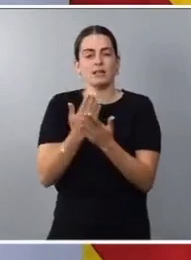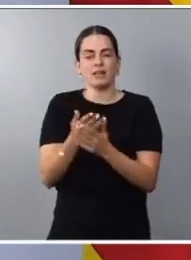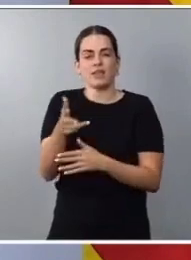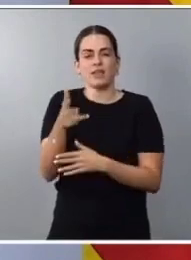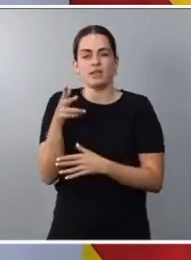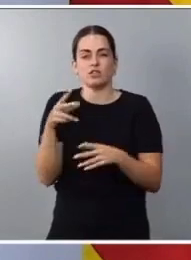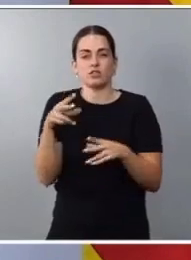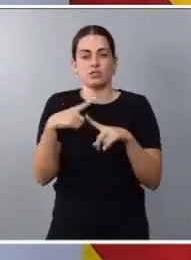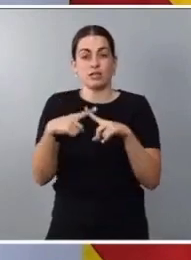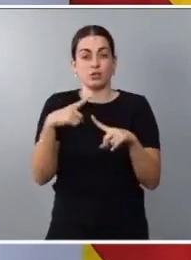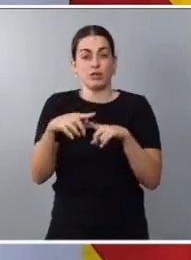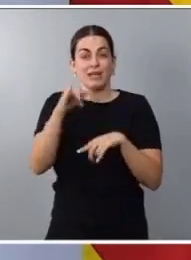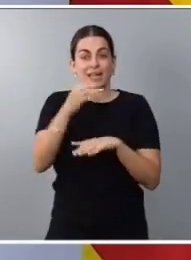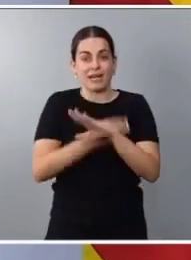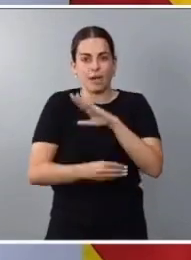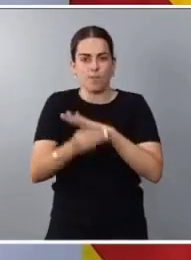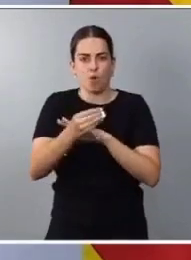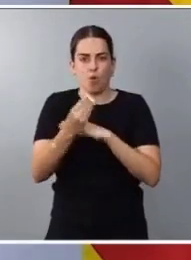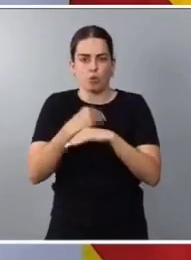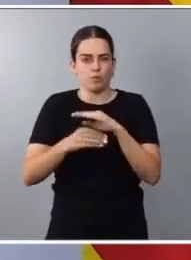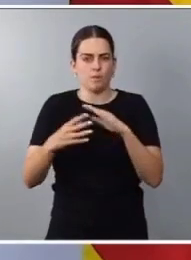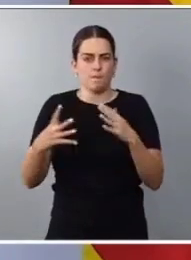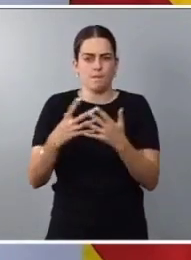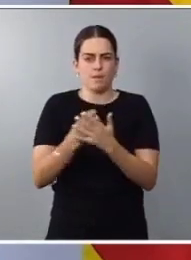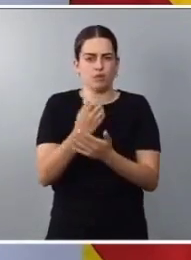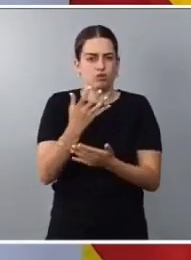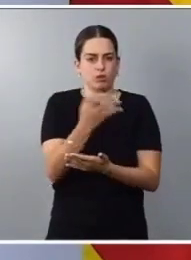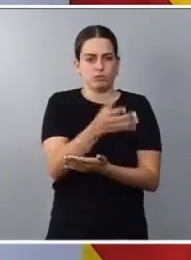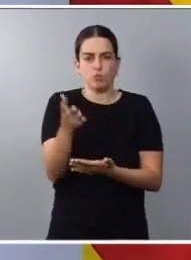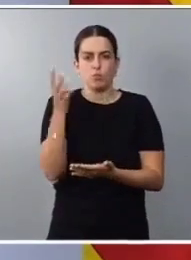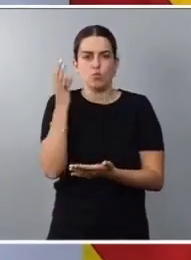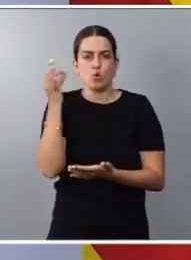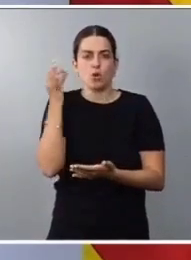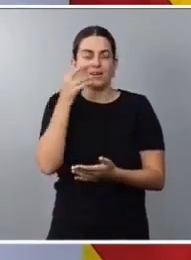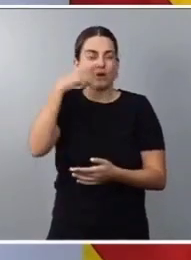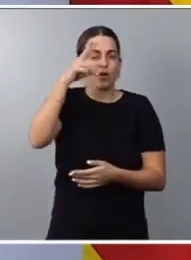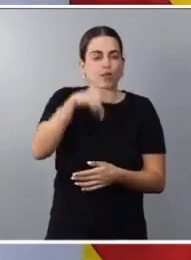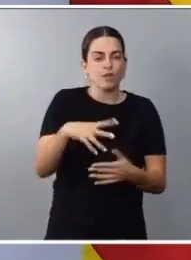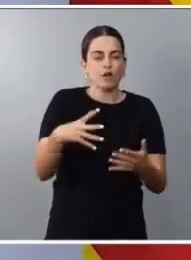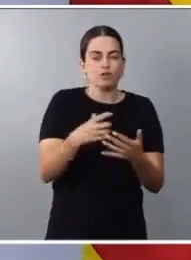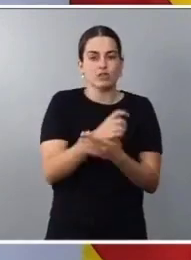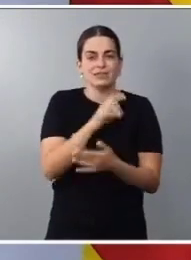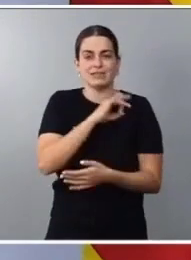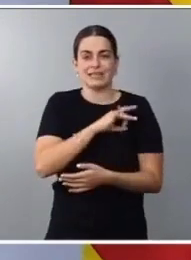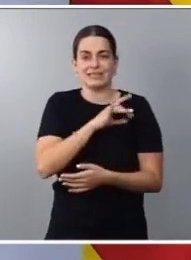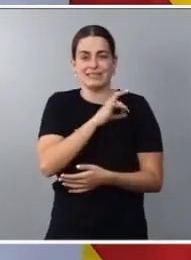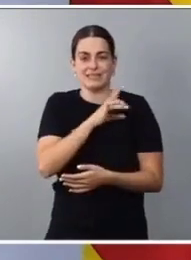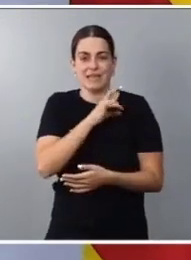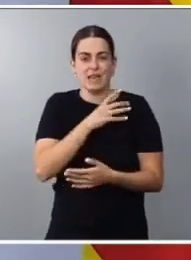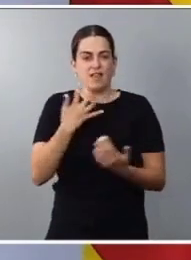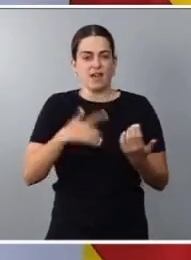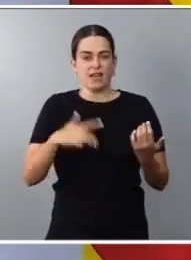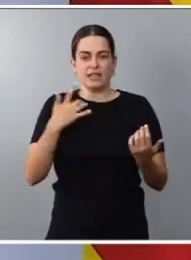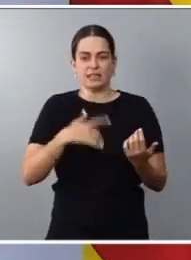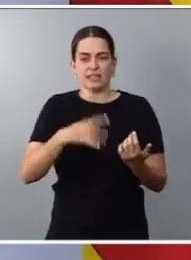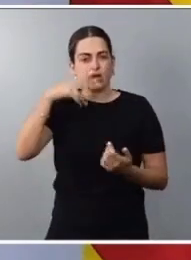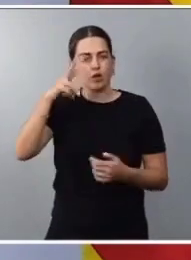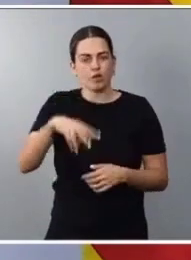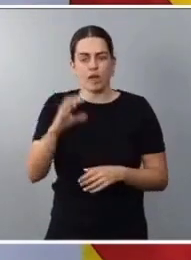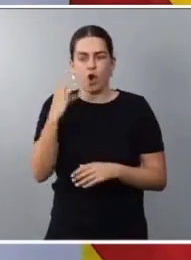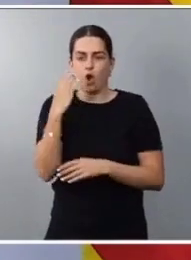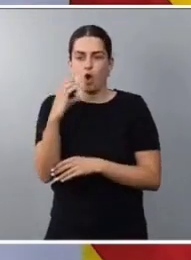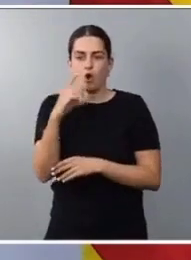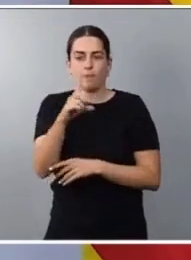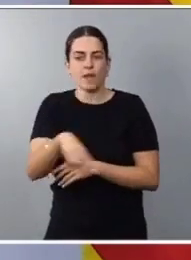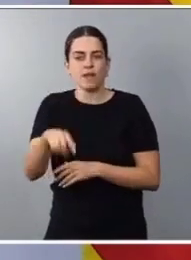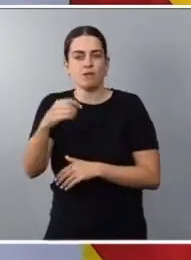reproductivos para todas las mujeres. También de reconocimiento a las mujeres chilenas, a las mujeres argentinas, a las mujeres colombianas que están avanzando